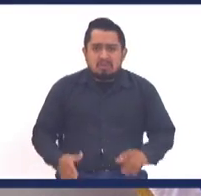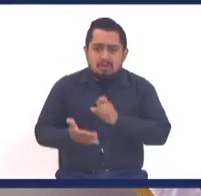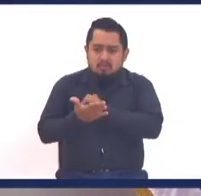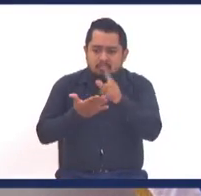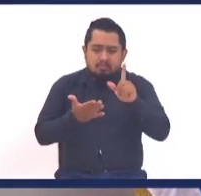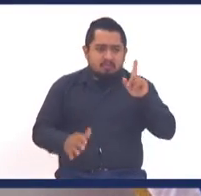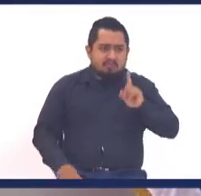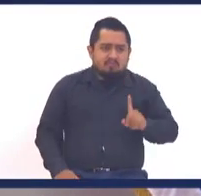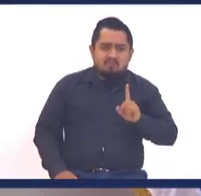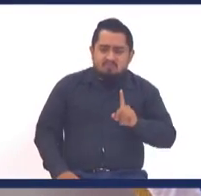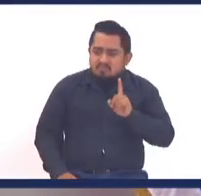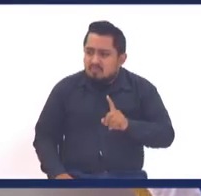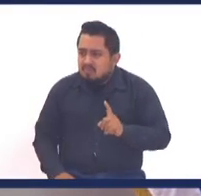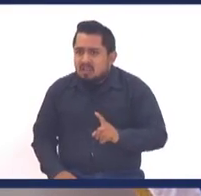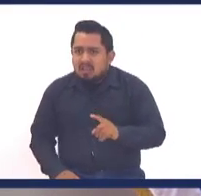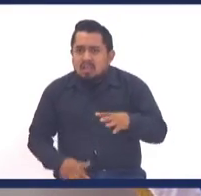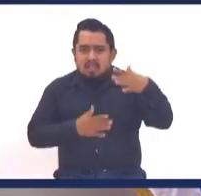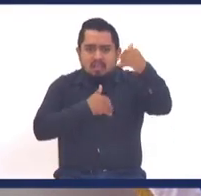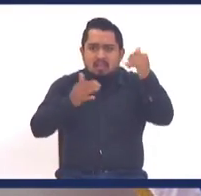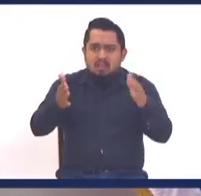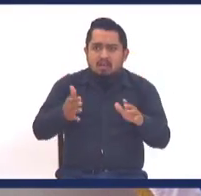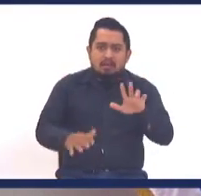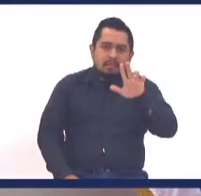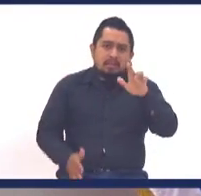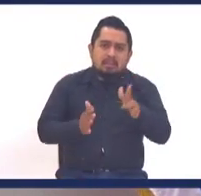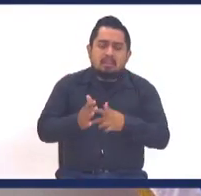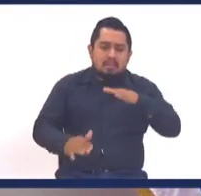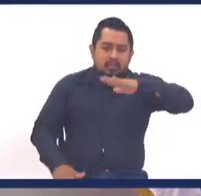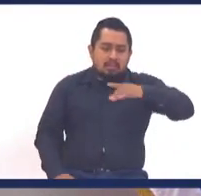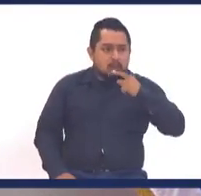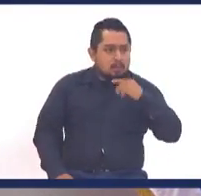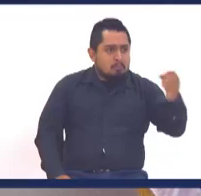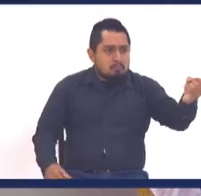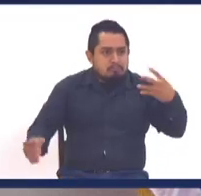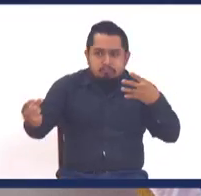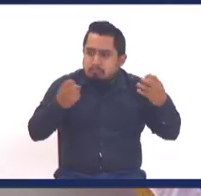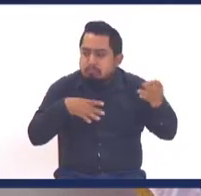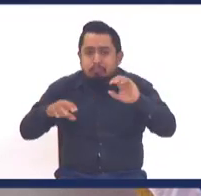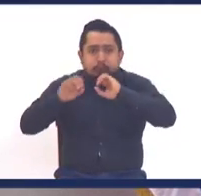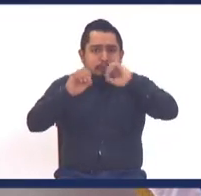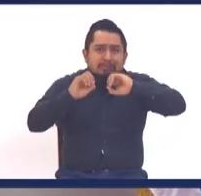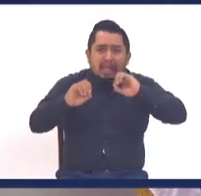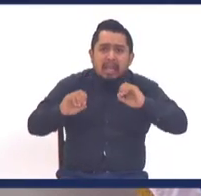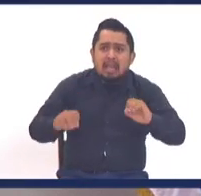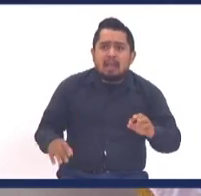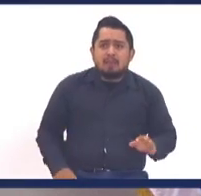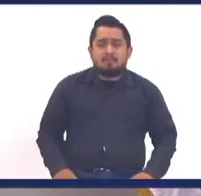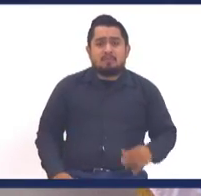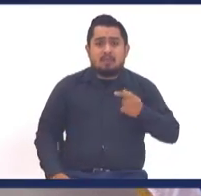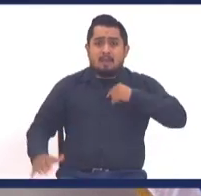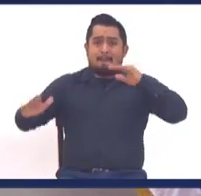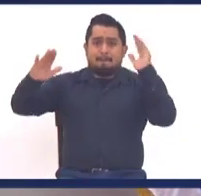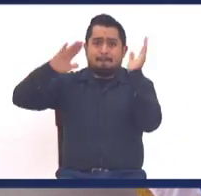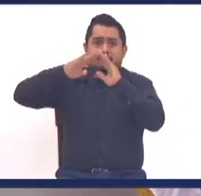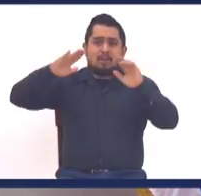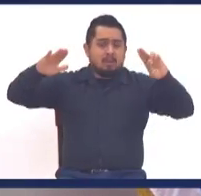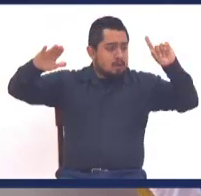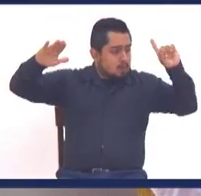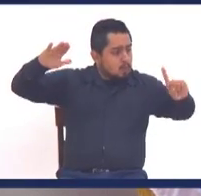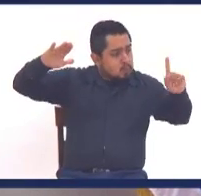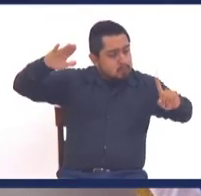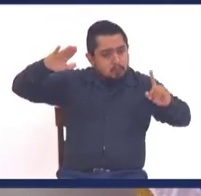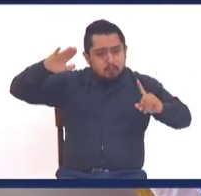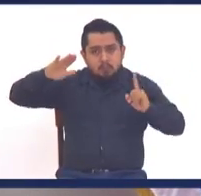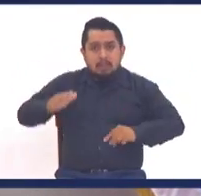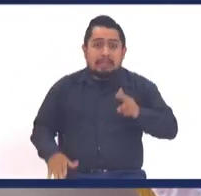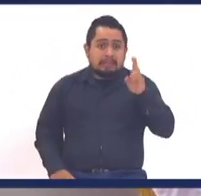y en la escuela, todo el salón de clase, a las 3 de la tarde, ya de regreso, y nadie me dijo nada, cuando llegué a la casa de los hermanos, que nos iban a